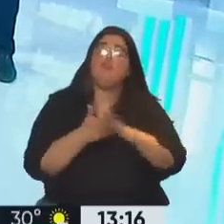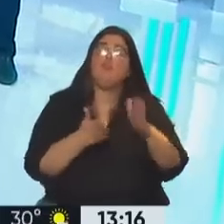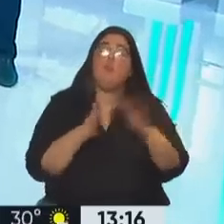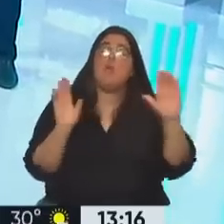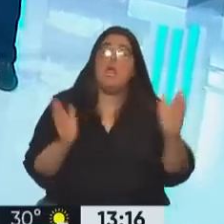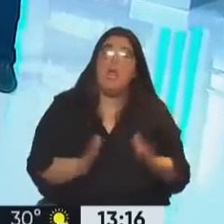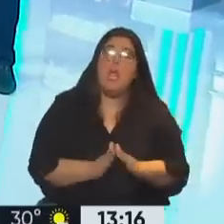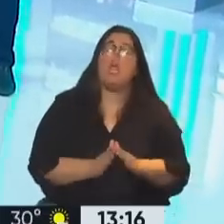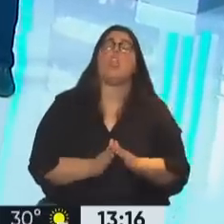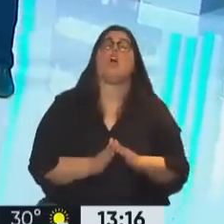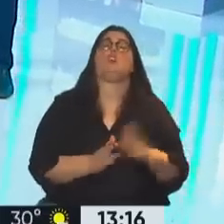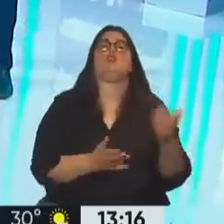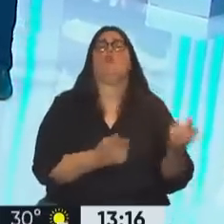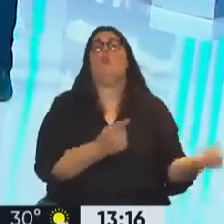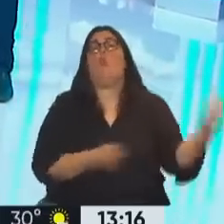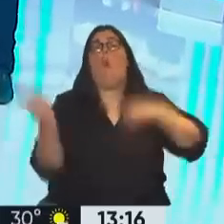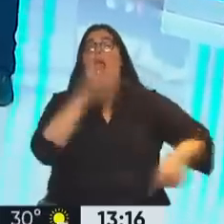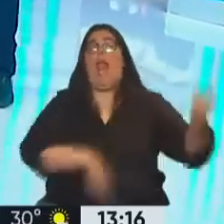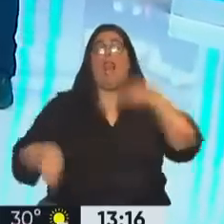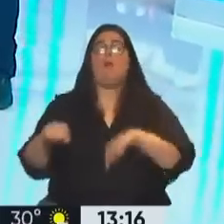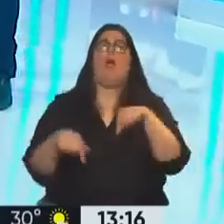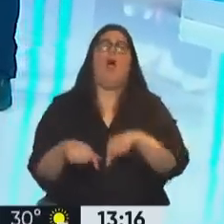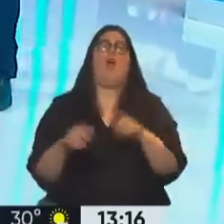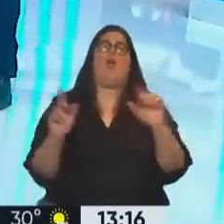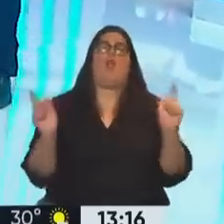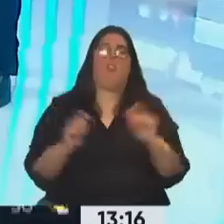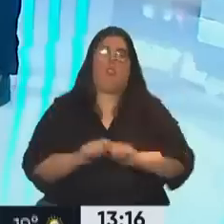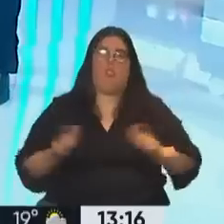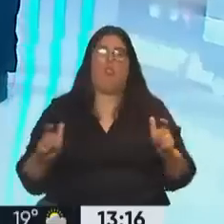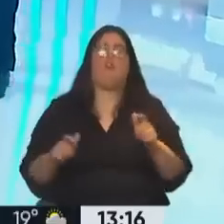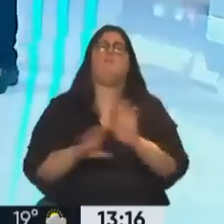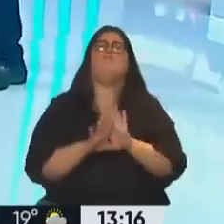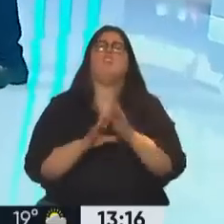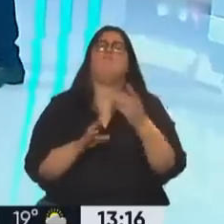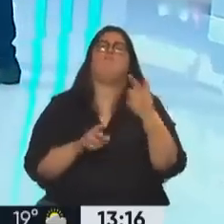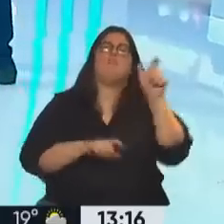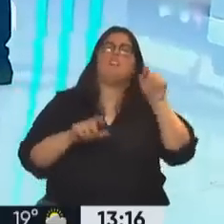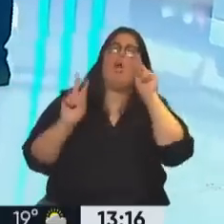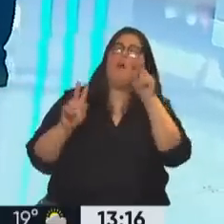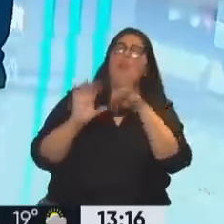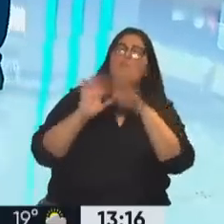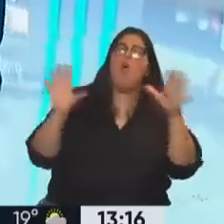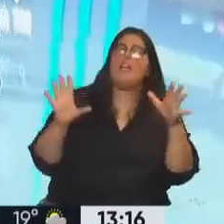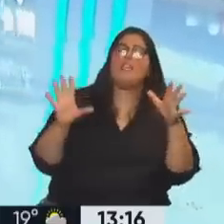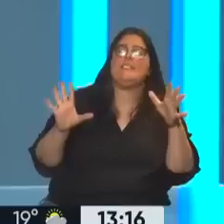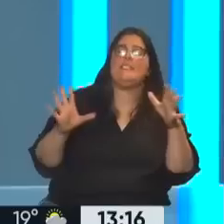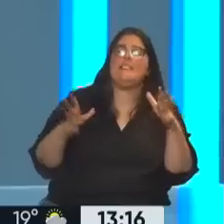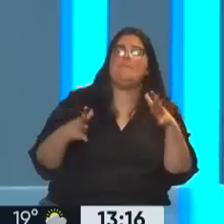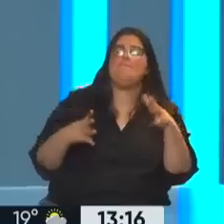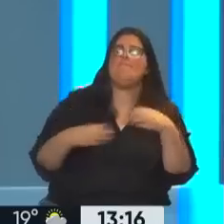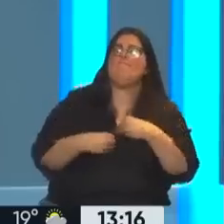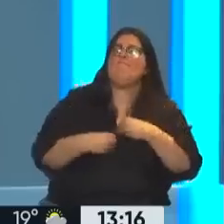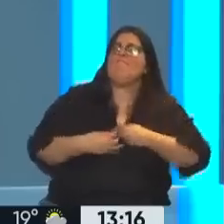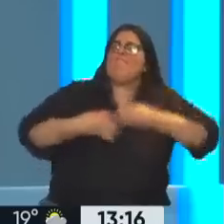empezó la emigración nuevamente, es ese desencanto con la democracia, que no ha logrado llenar